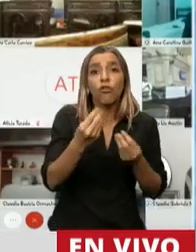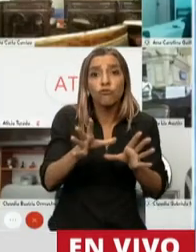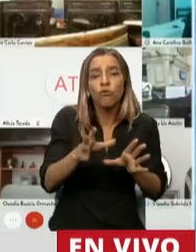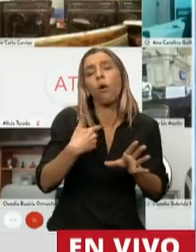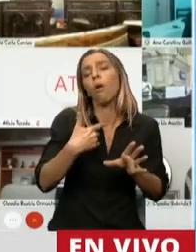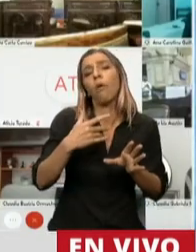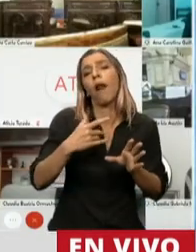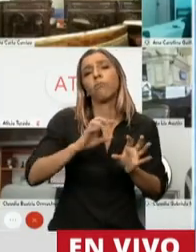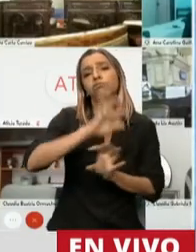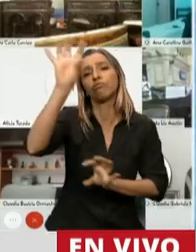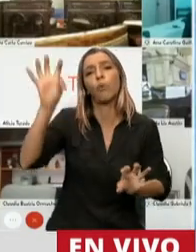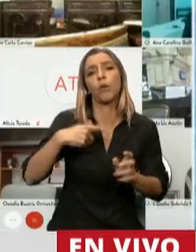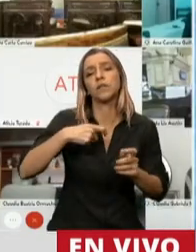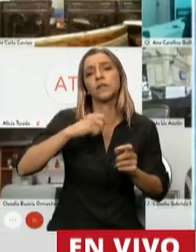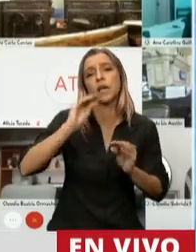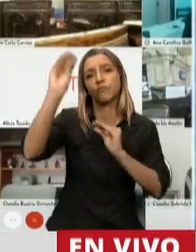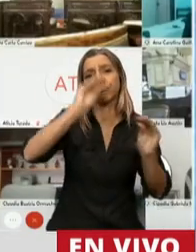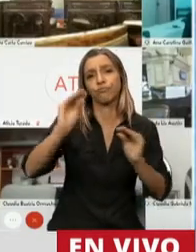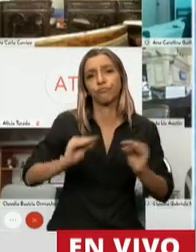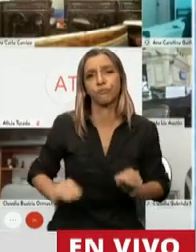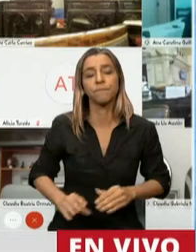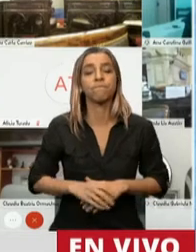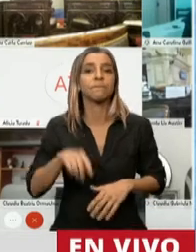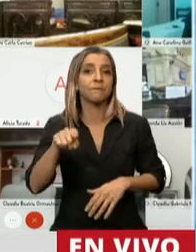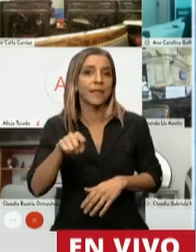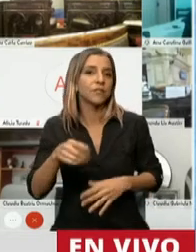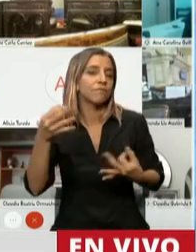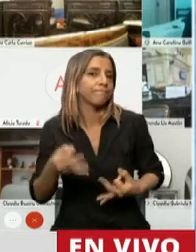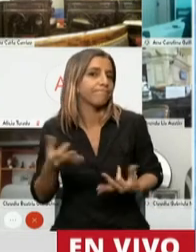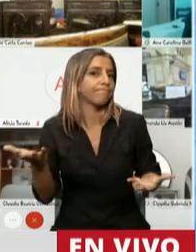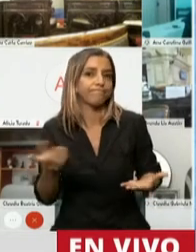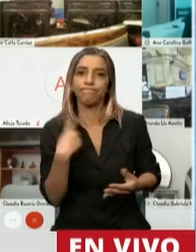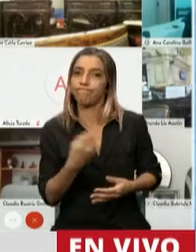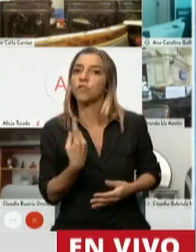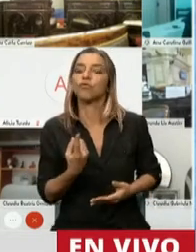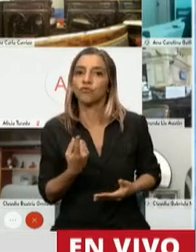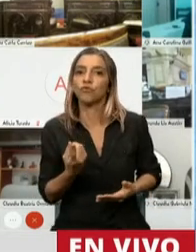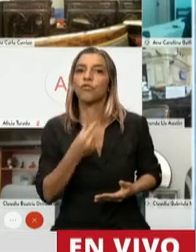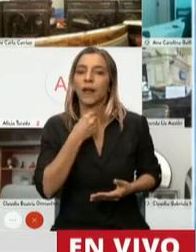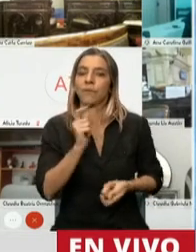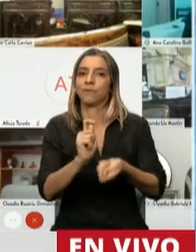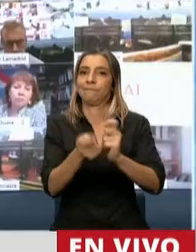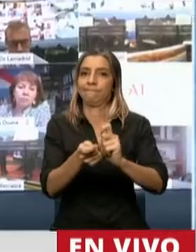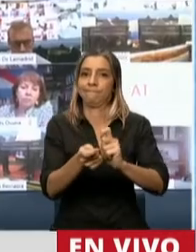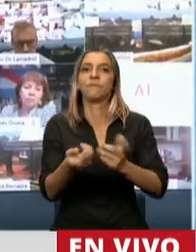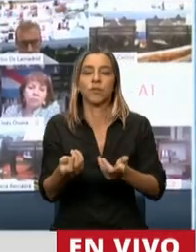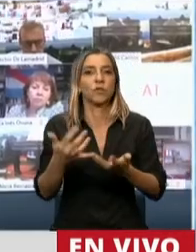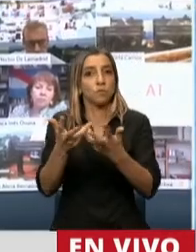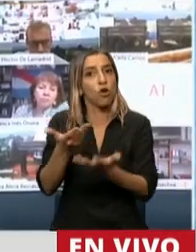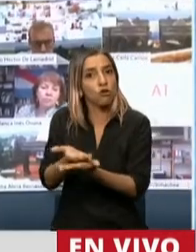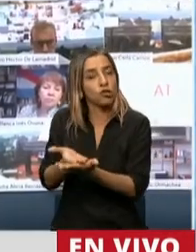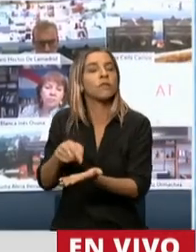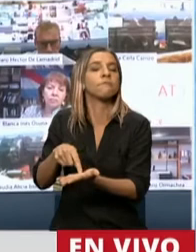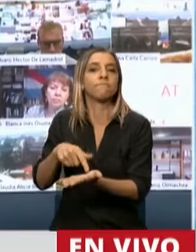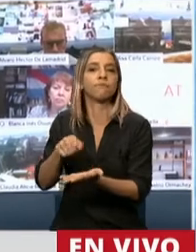distribuye en el resto de las provincias. Esto es justamente lo que nosotros estamos buscando cambiar con este proyecto de ley.